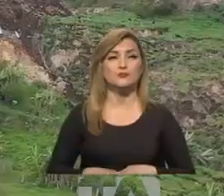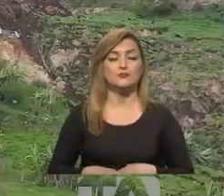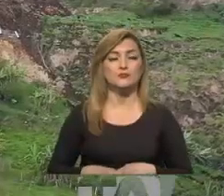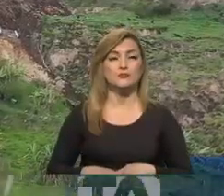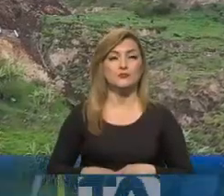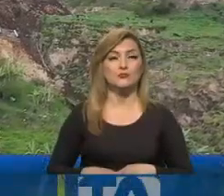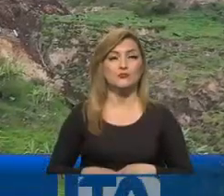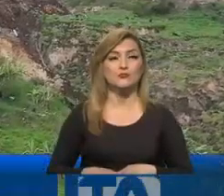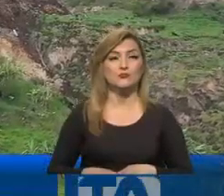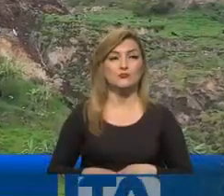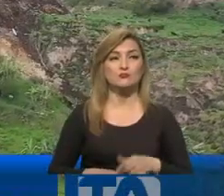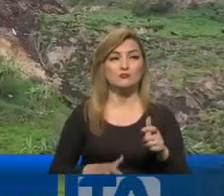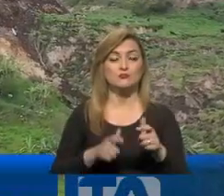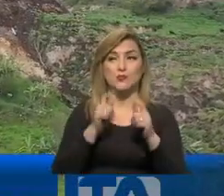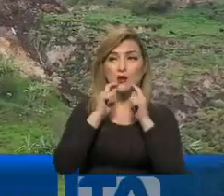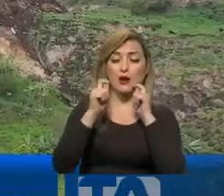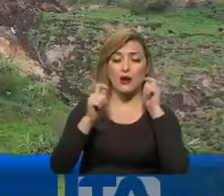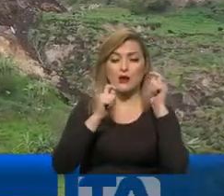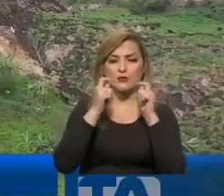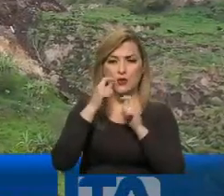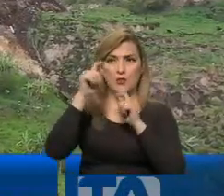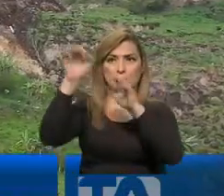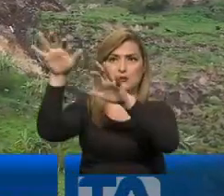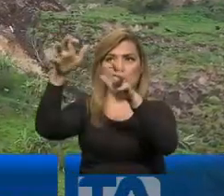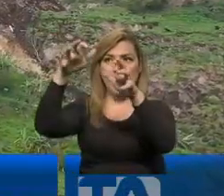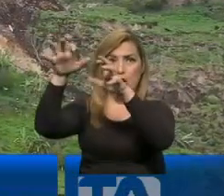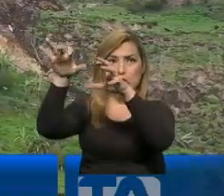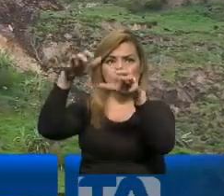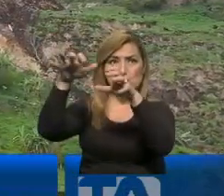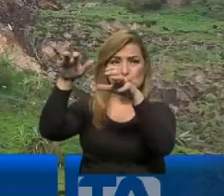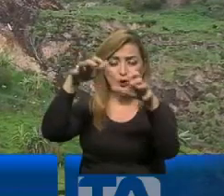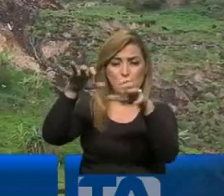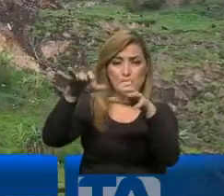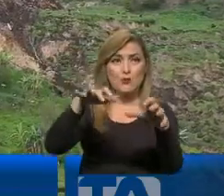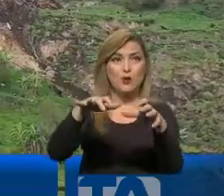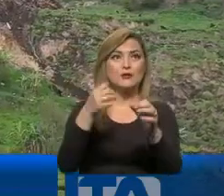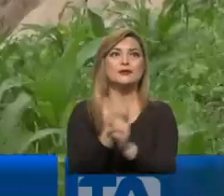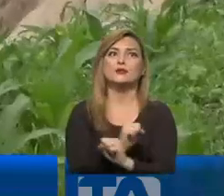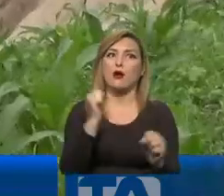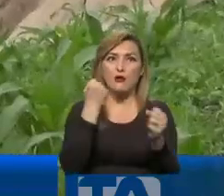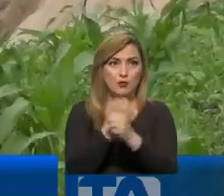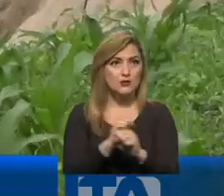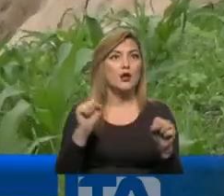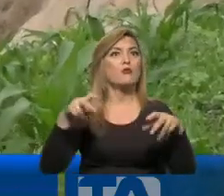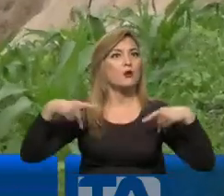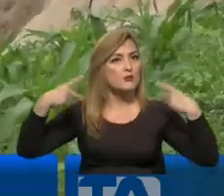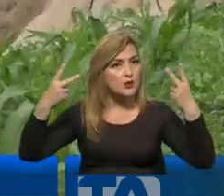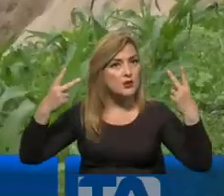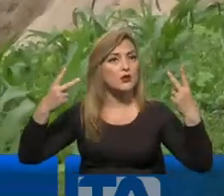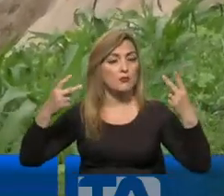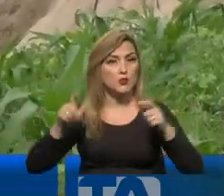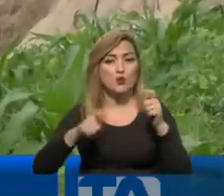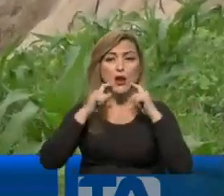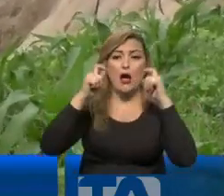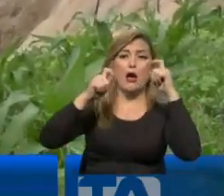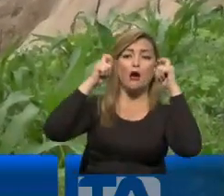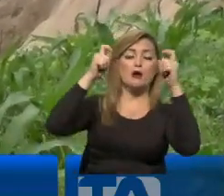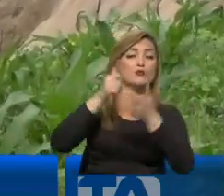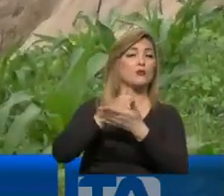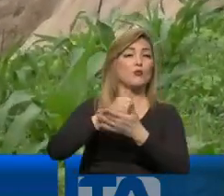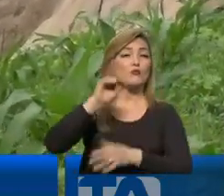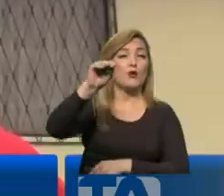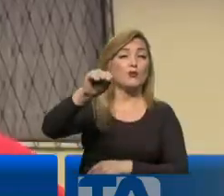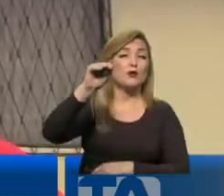Los gritos de quienes impotentes veían como parte del cerro Bajaba sirvió para salvar muchas vidas. En La Armenia y la nueva primavera en Chunchi,